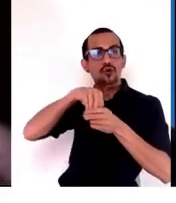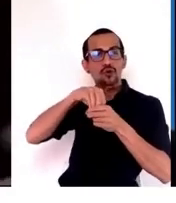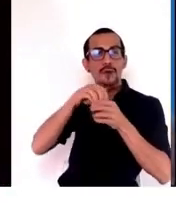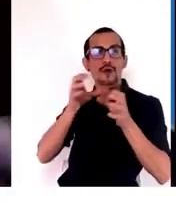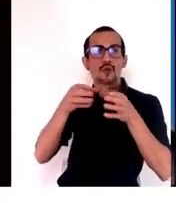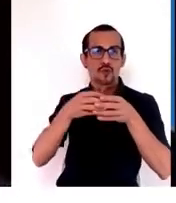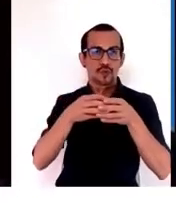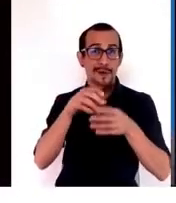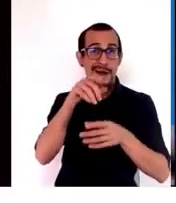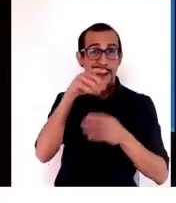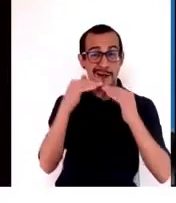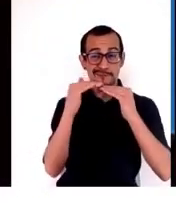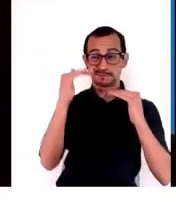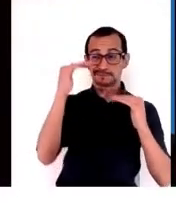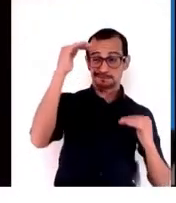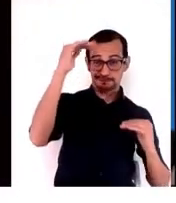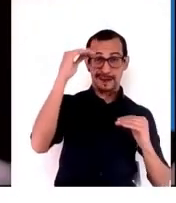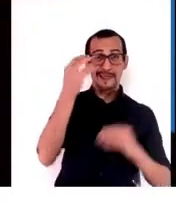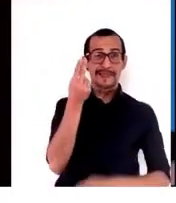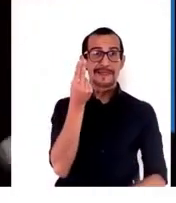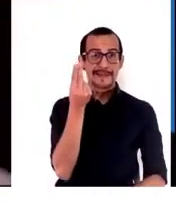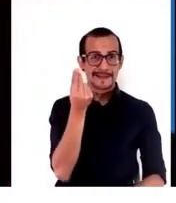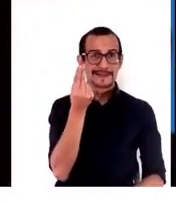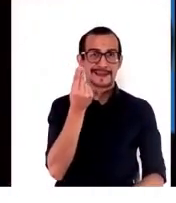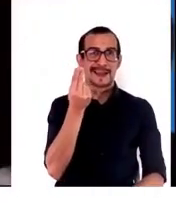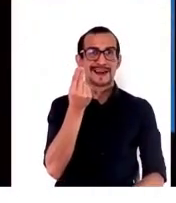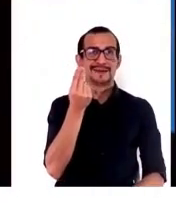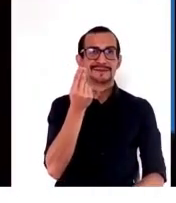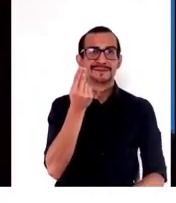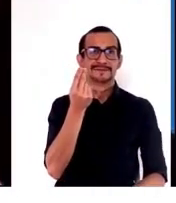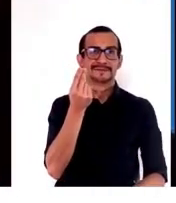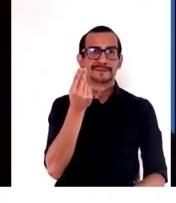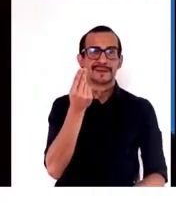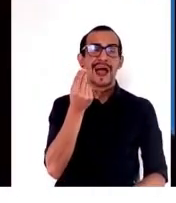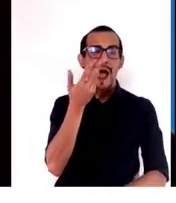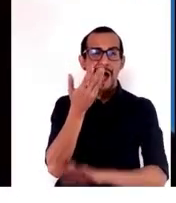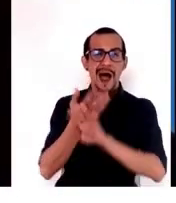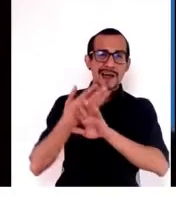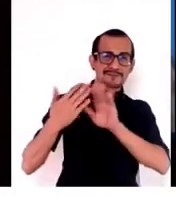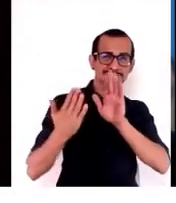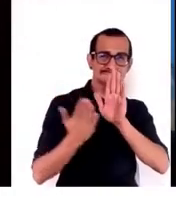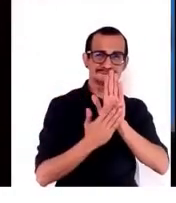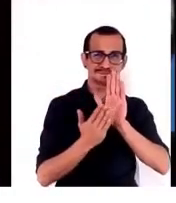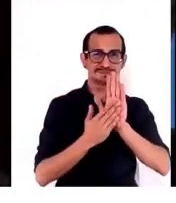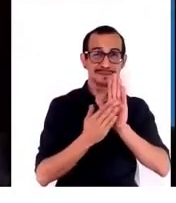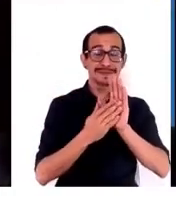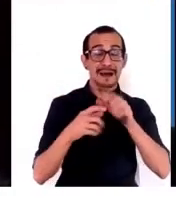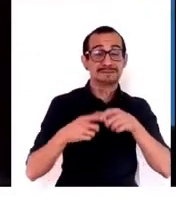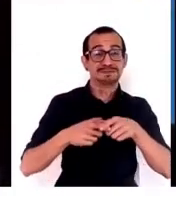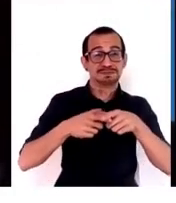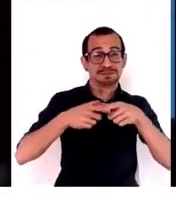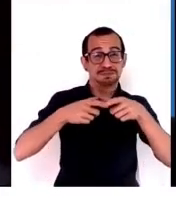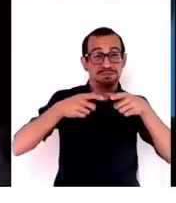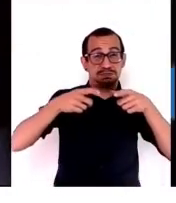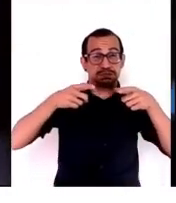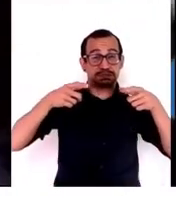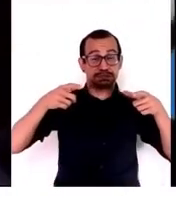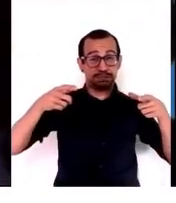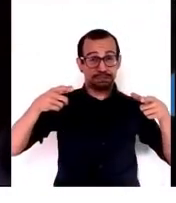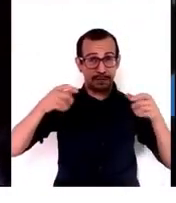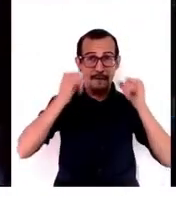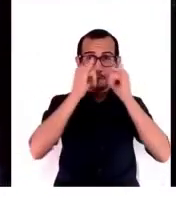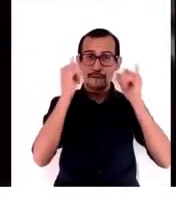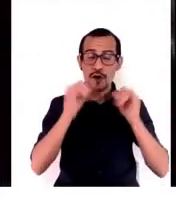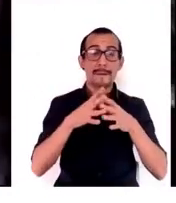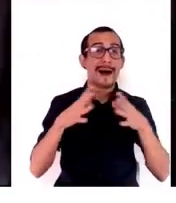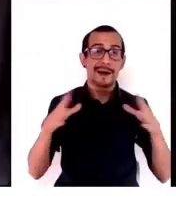desecualidad de ingresos está aumentando de manera muy grande. Eso nos